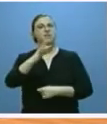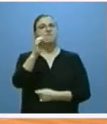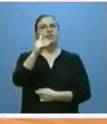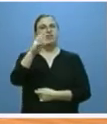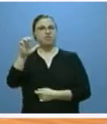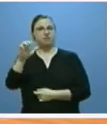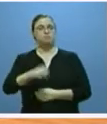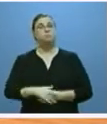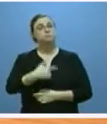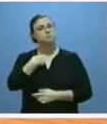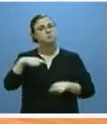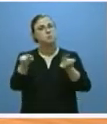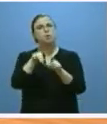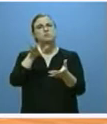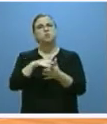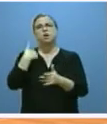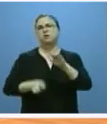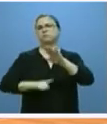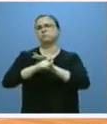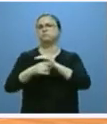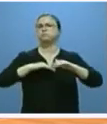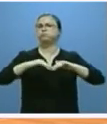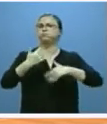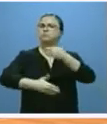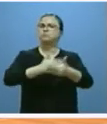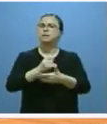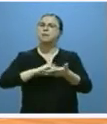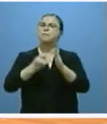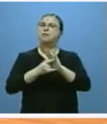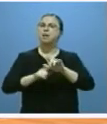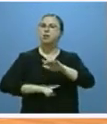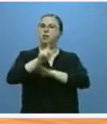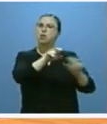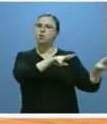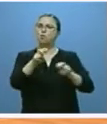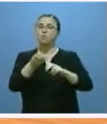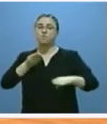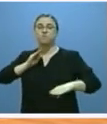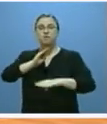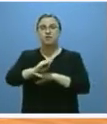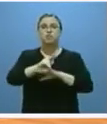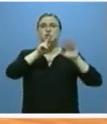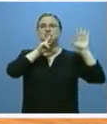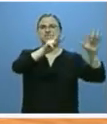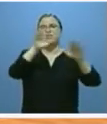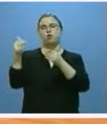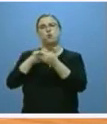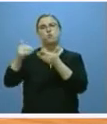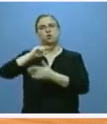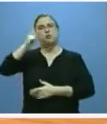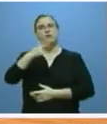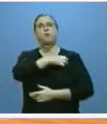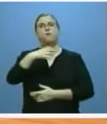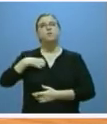Asimismo hemos puesto ya en marcha un plan de crecimiento innovador que cuenta con una financiación de 75 millones de euros del Banco Europeo de